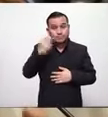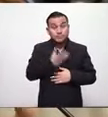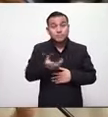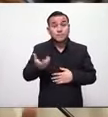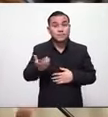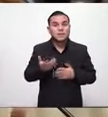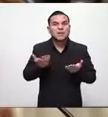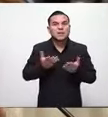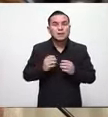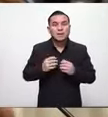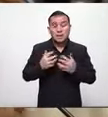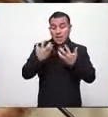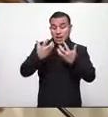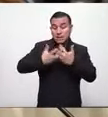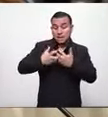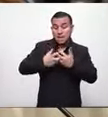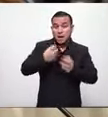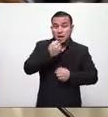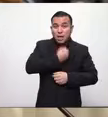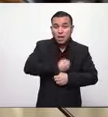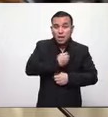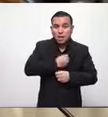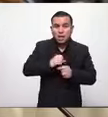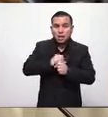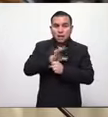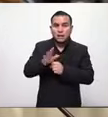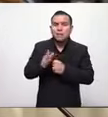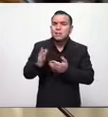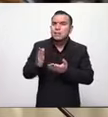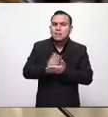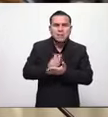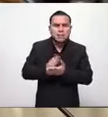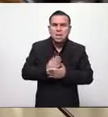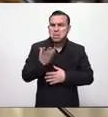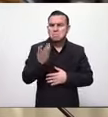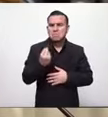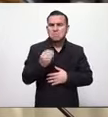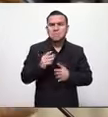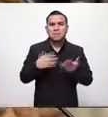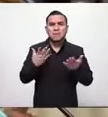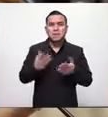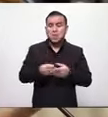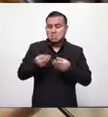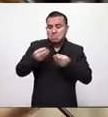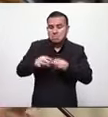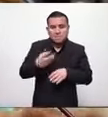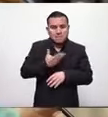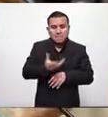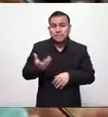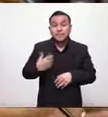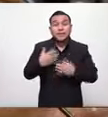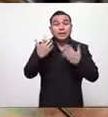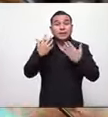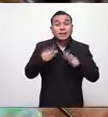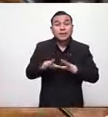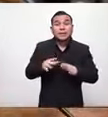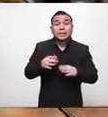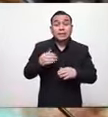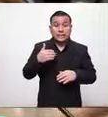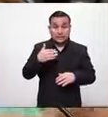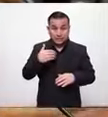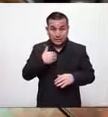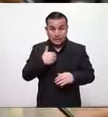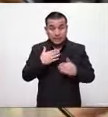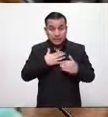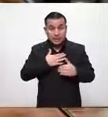tienen empresas que han sufrido por el COVID no tienen que temer un riesgo ya que cuentan con